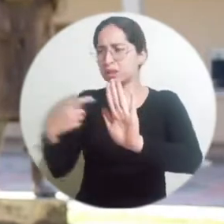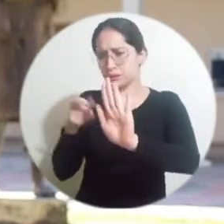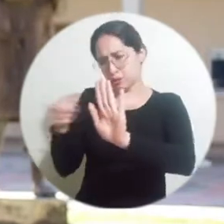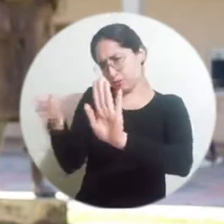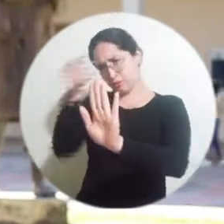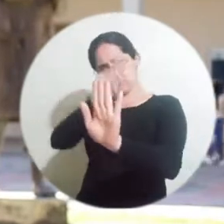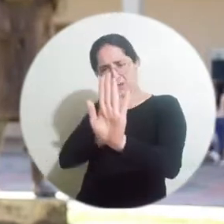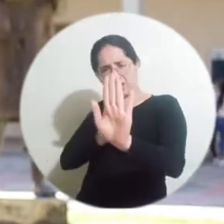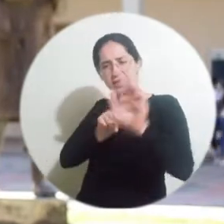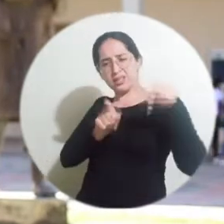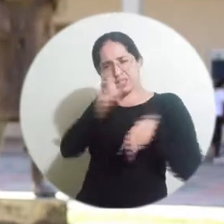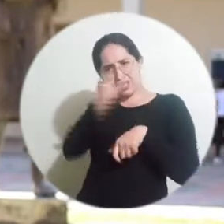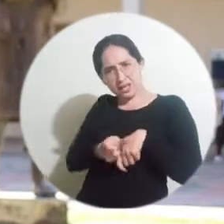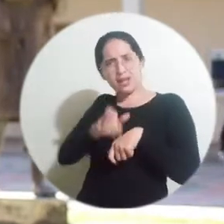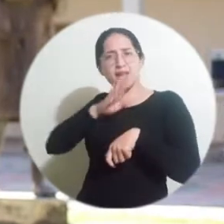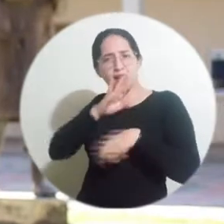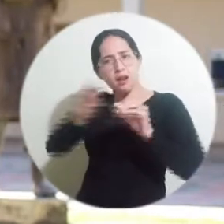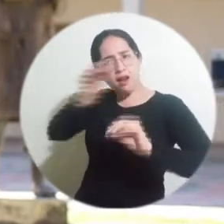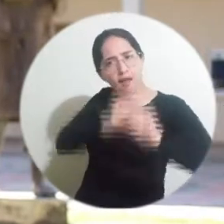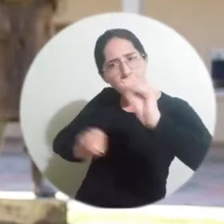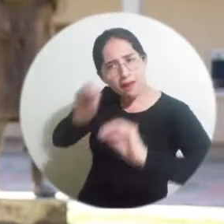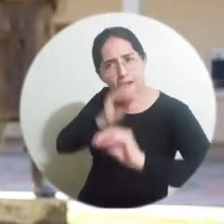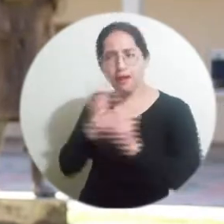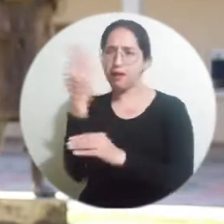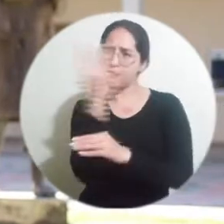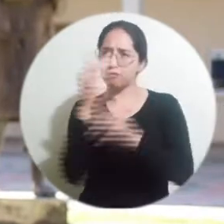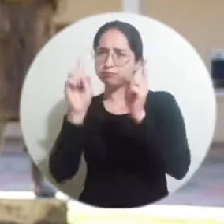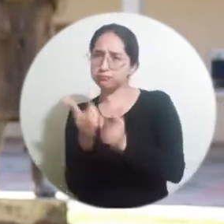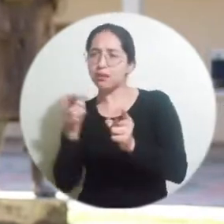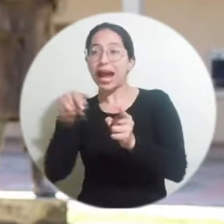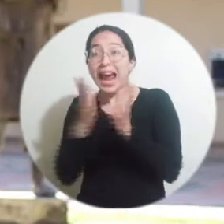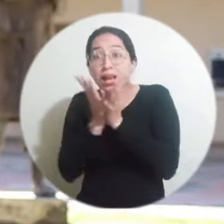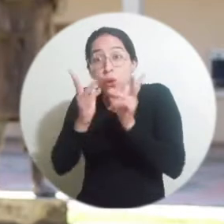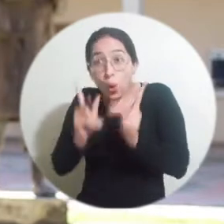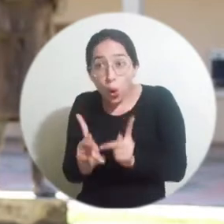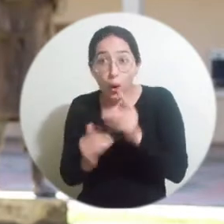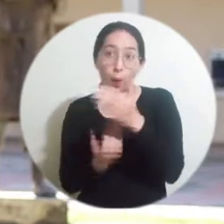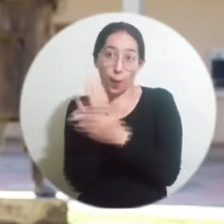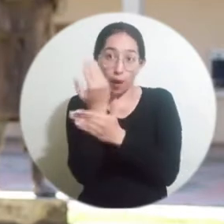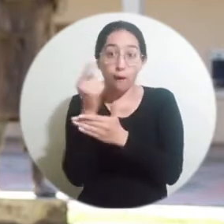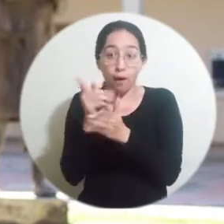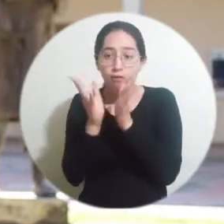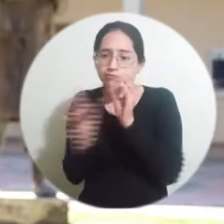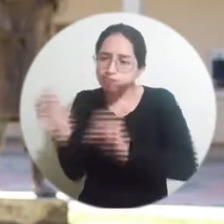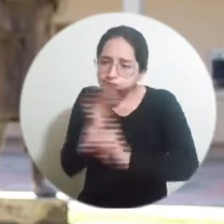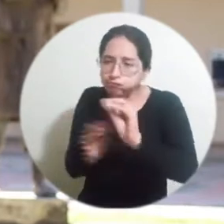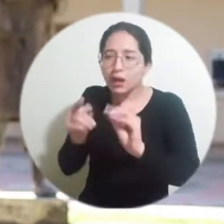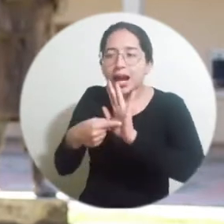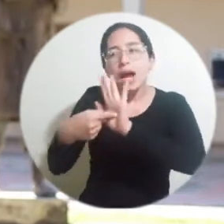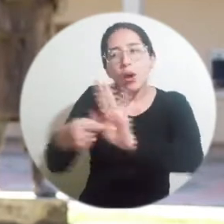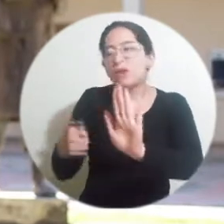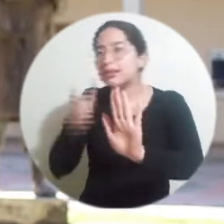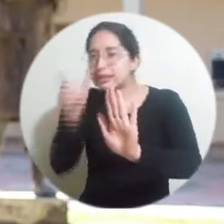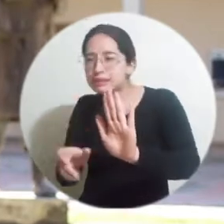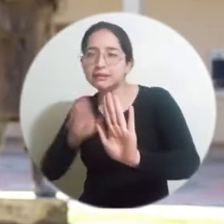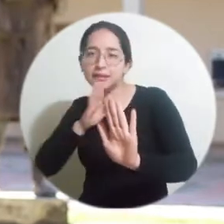se muestre quién está detrás de esas historias, esos estudiantes, esos nuevos